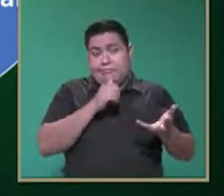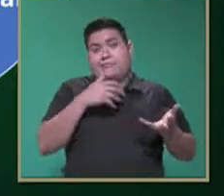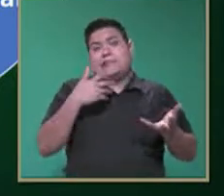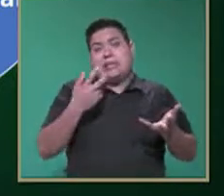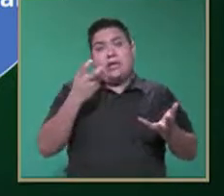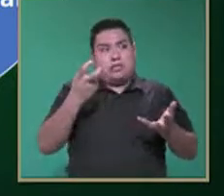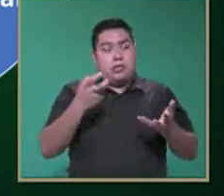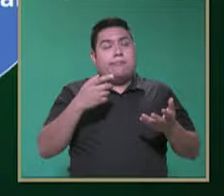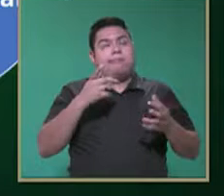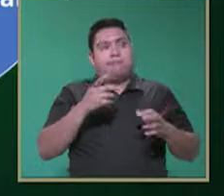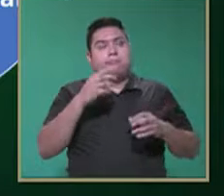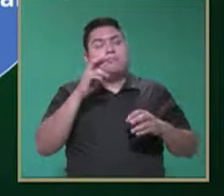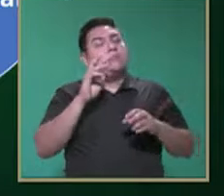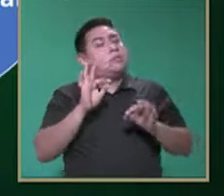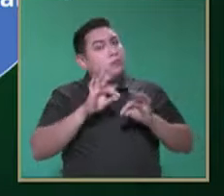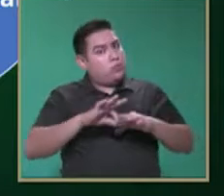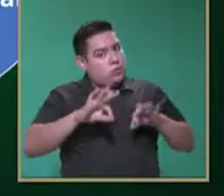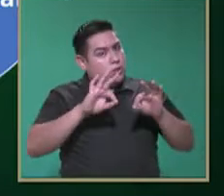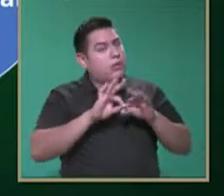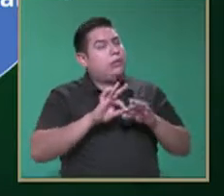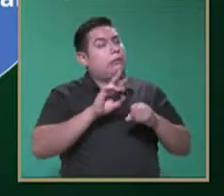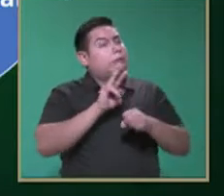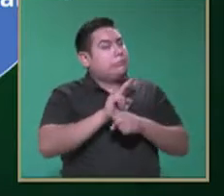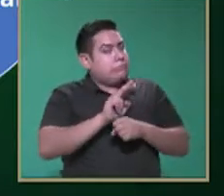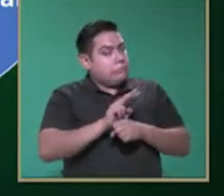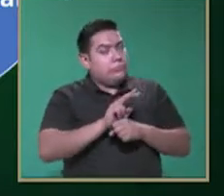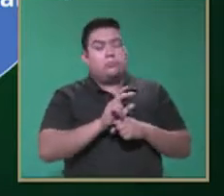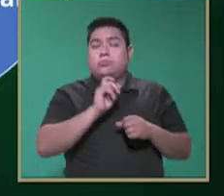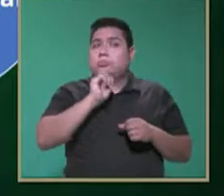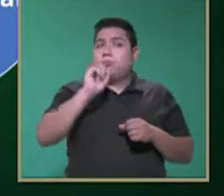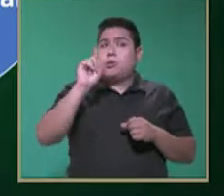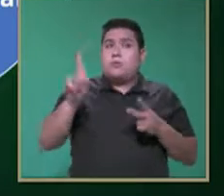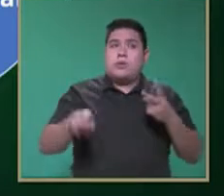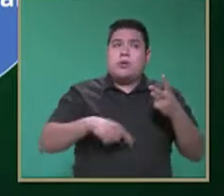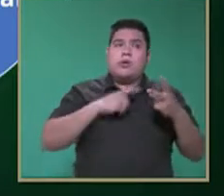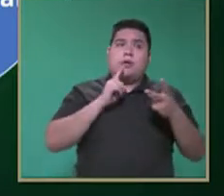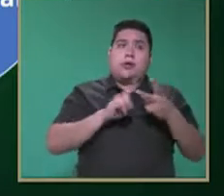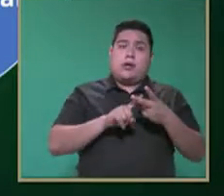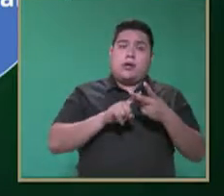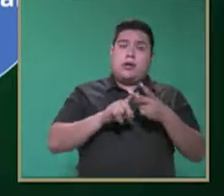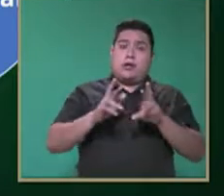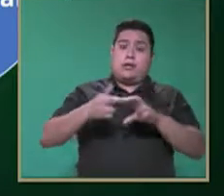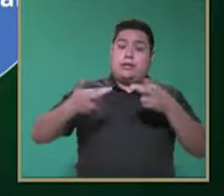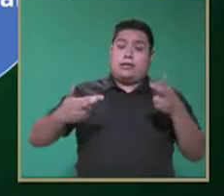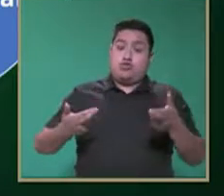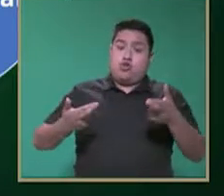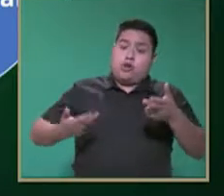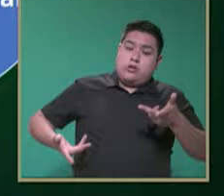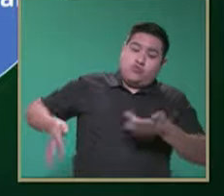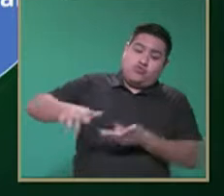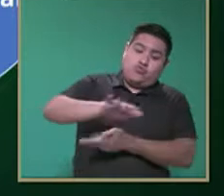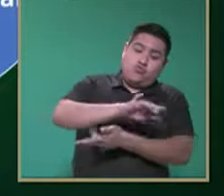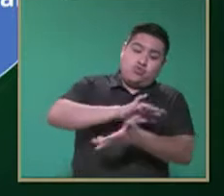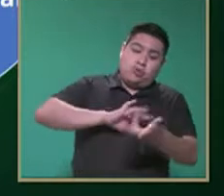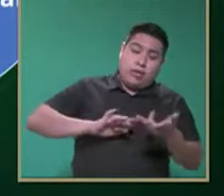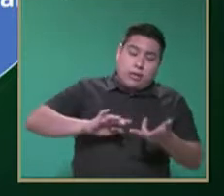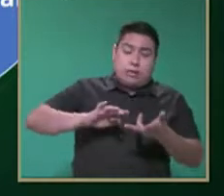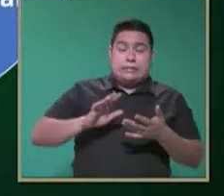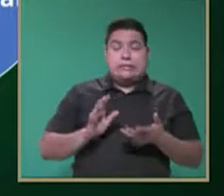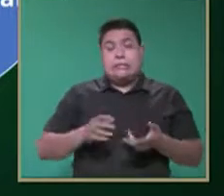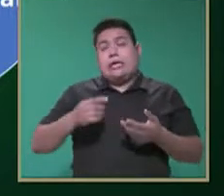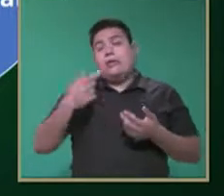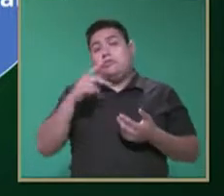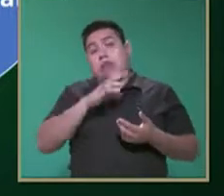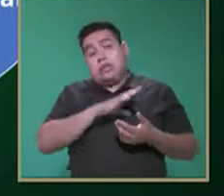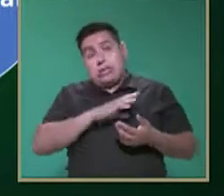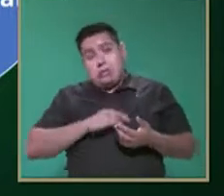Esa es una implicación. Además, las relaciones interpersonales. Vemos cómo se les dificulta